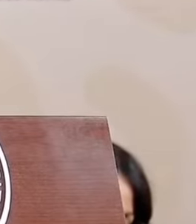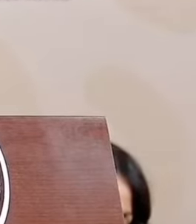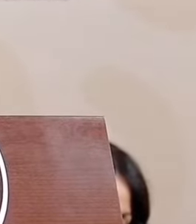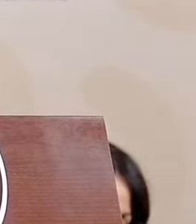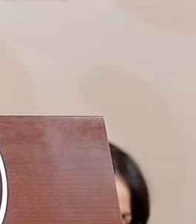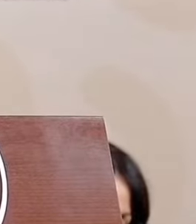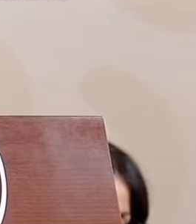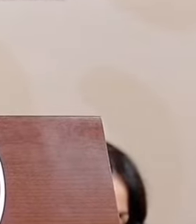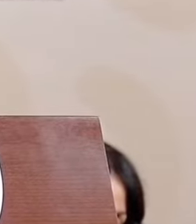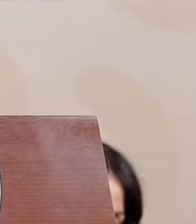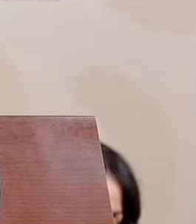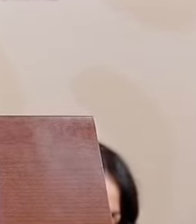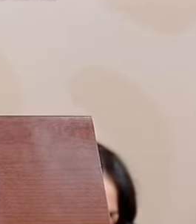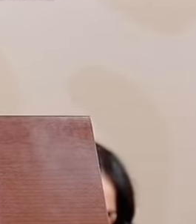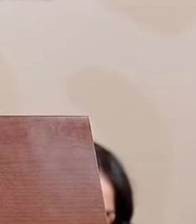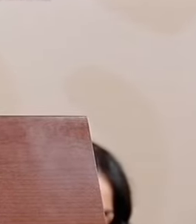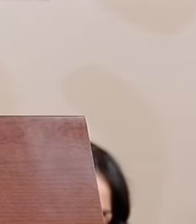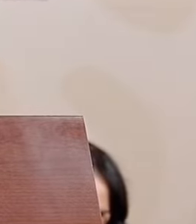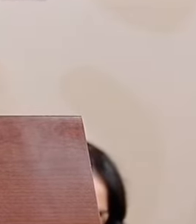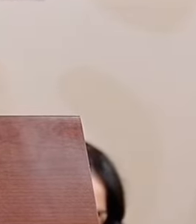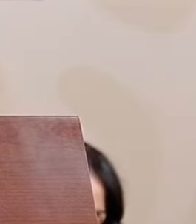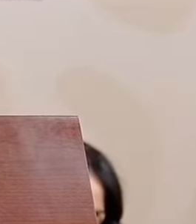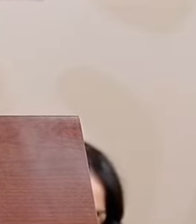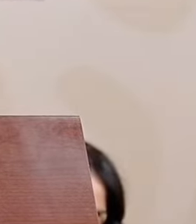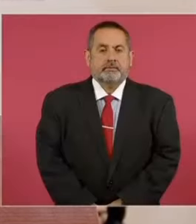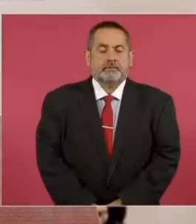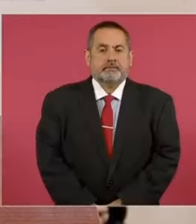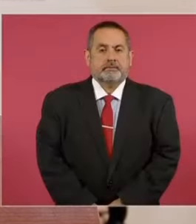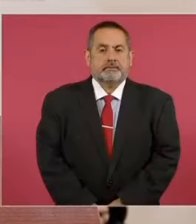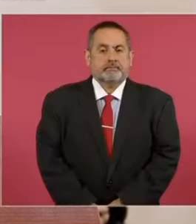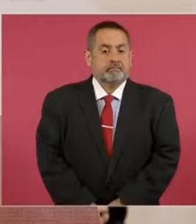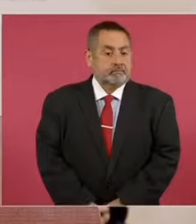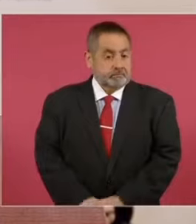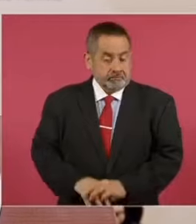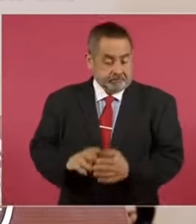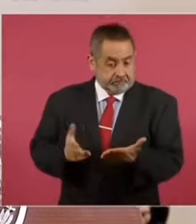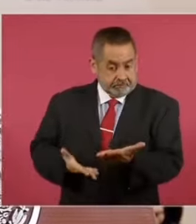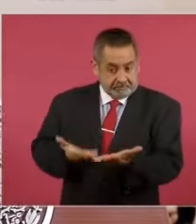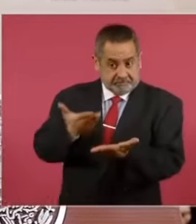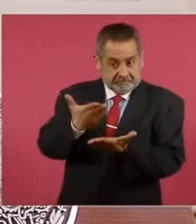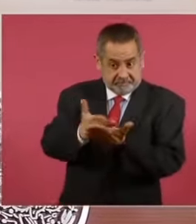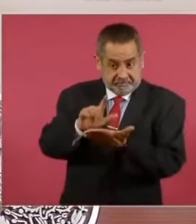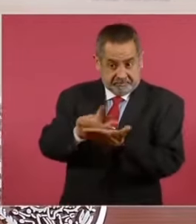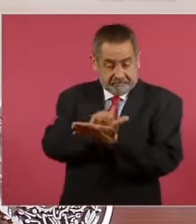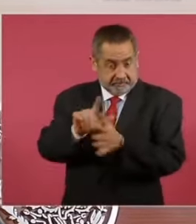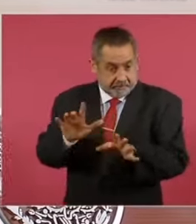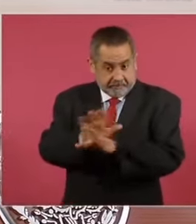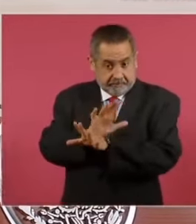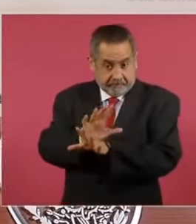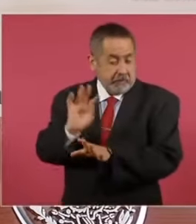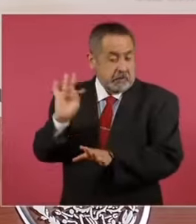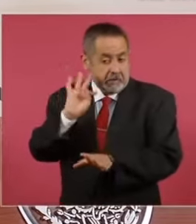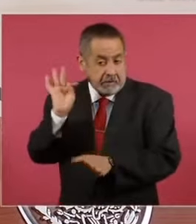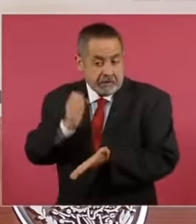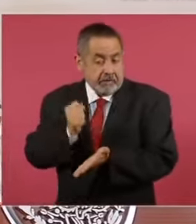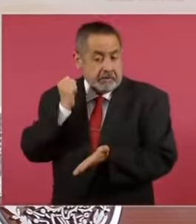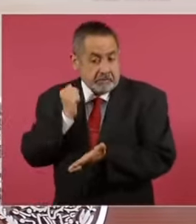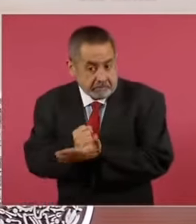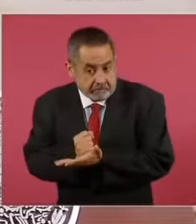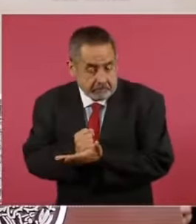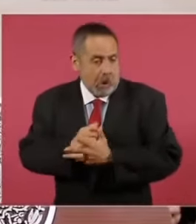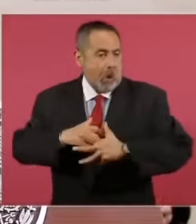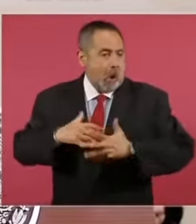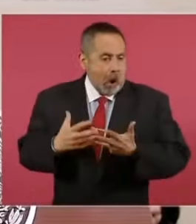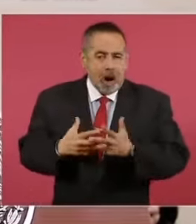se apruebe la reforma, esto mismo va a llevar a que en los